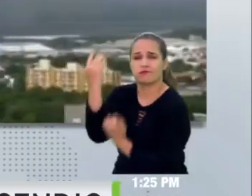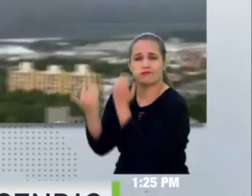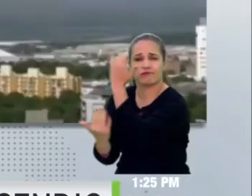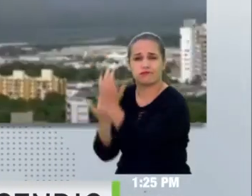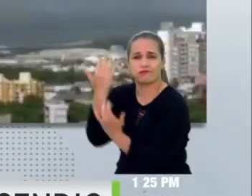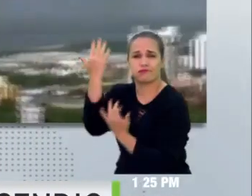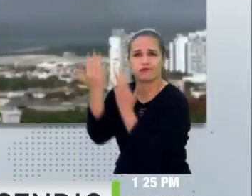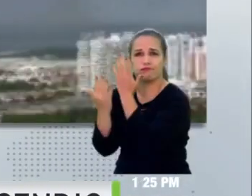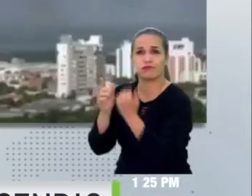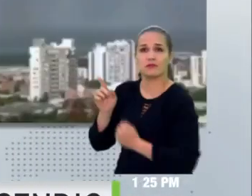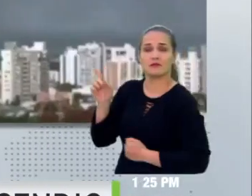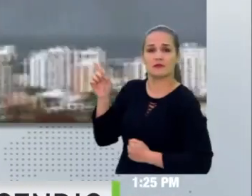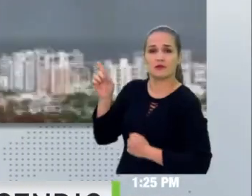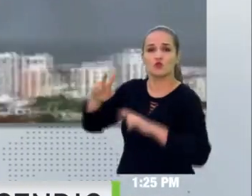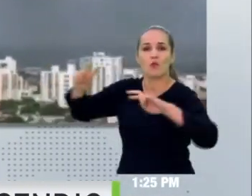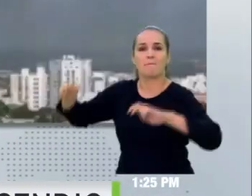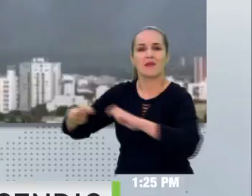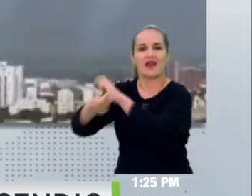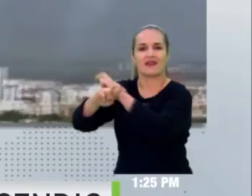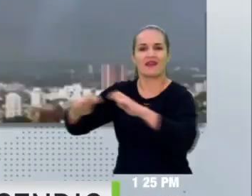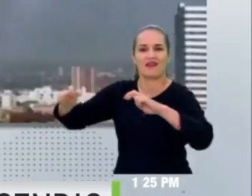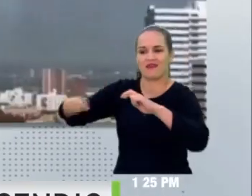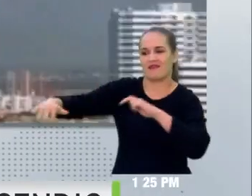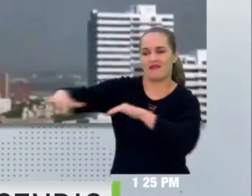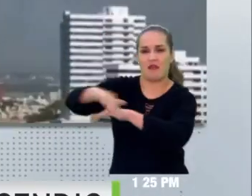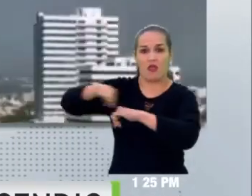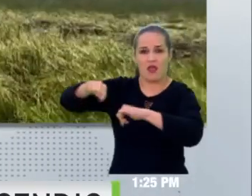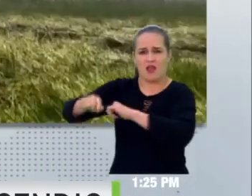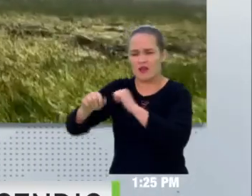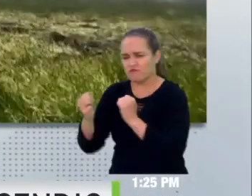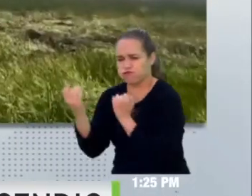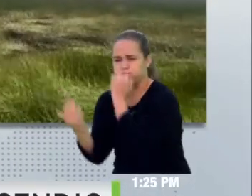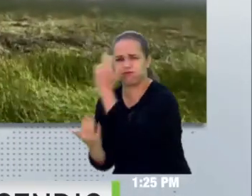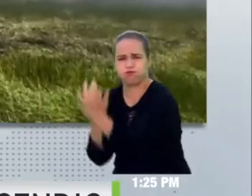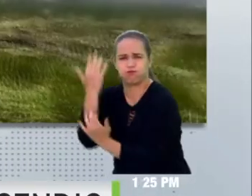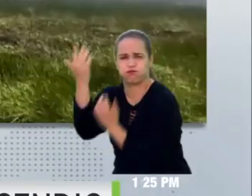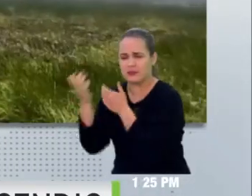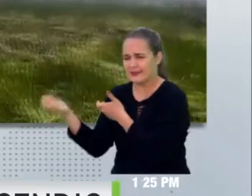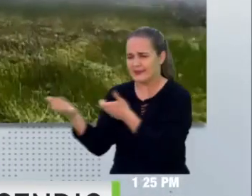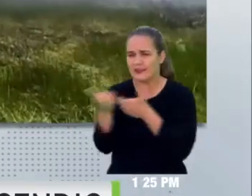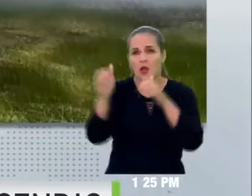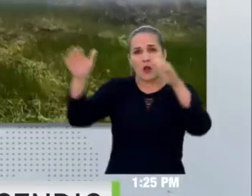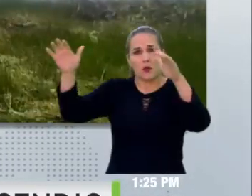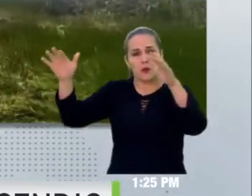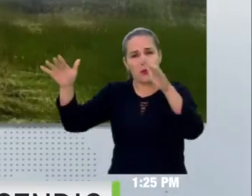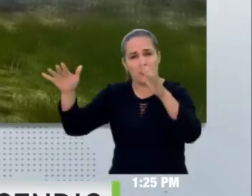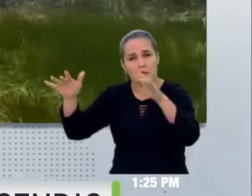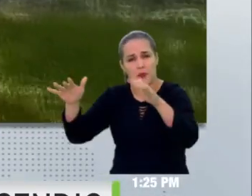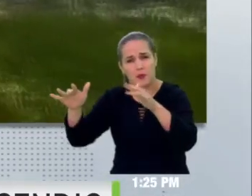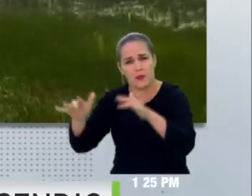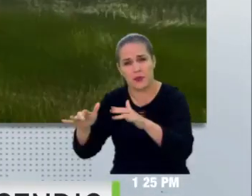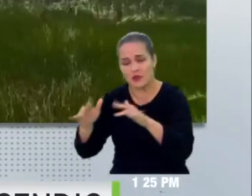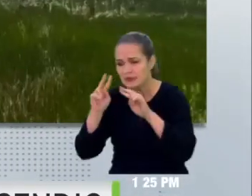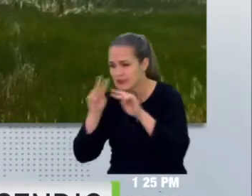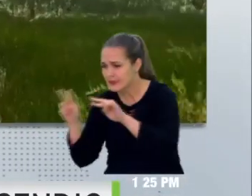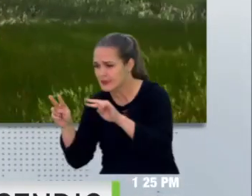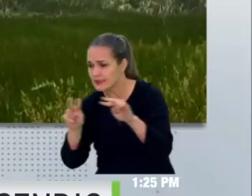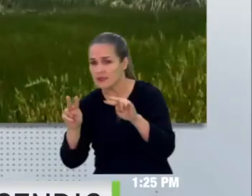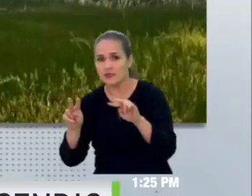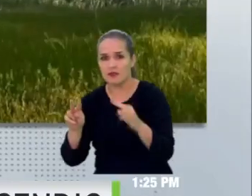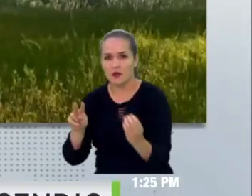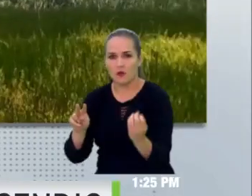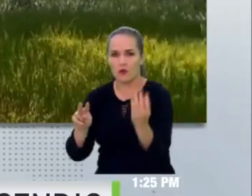parque Isla Salamanca. La emergencia ha sido controlada en un 40%, sin embargo, las autoridades identificaron cuatro focos de esta